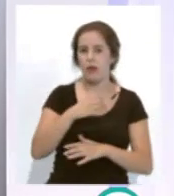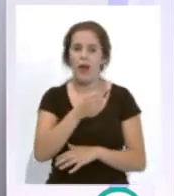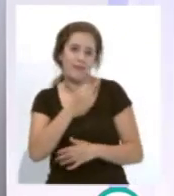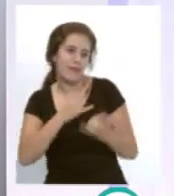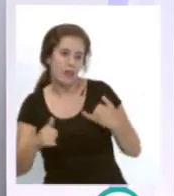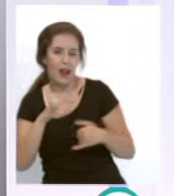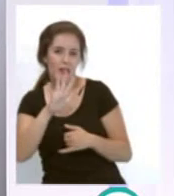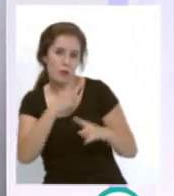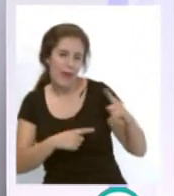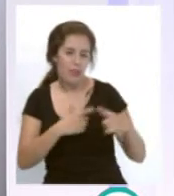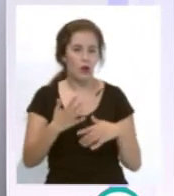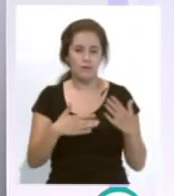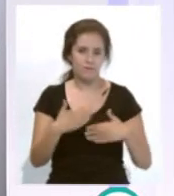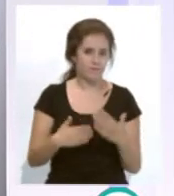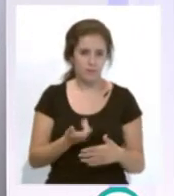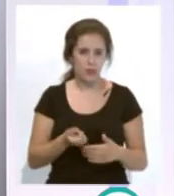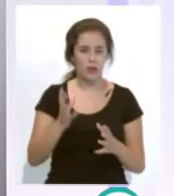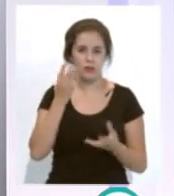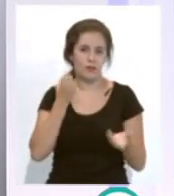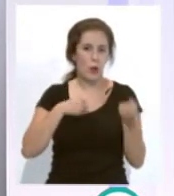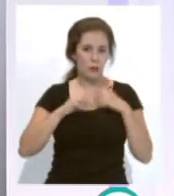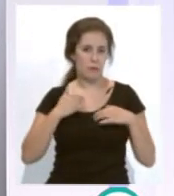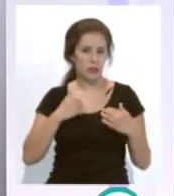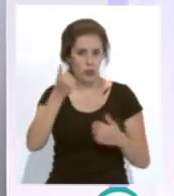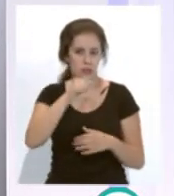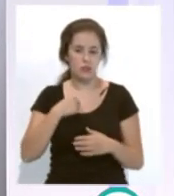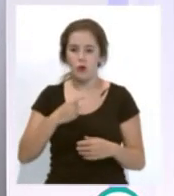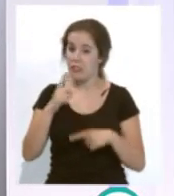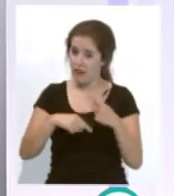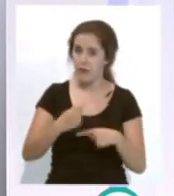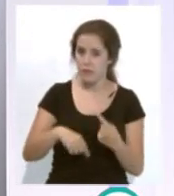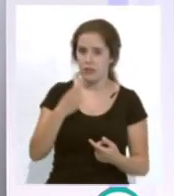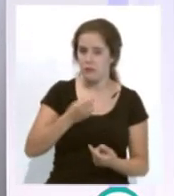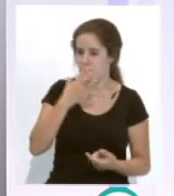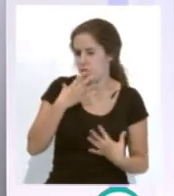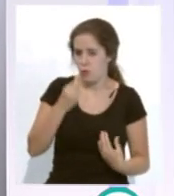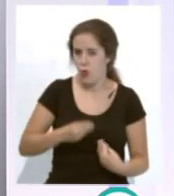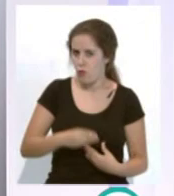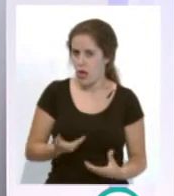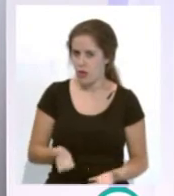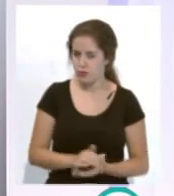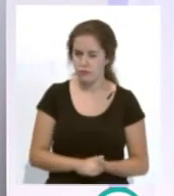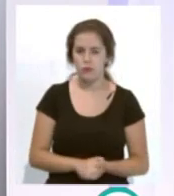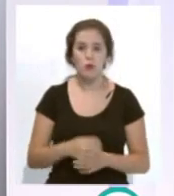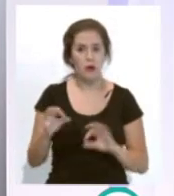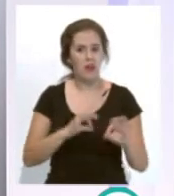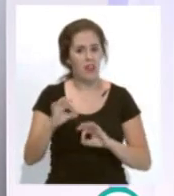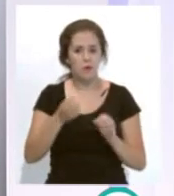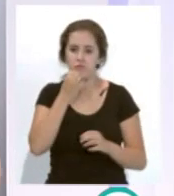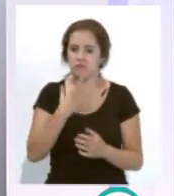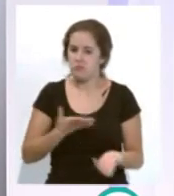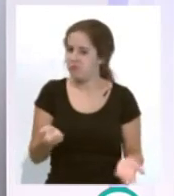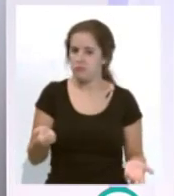en cinco y medio, pero pues que en eso el comportamiento del chico y de la familia ha sido realmente bueno y ha sido una negociación, como tú bien dices, Hugo,